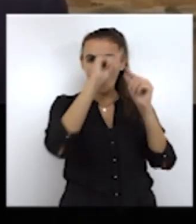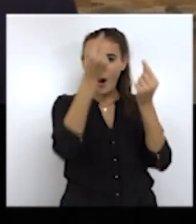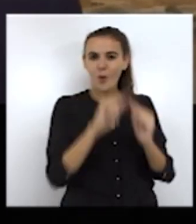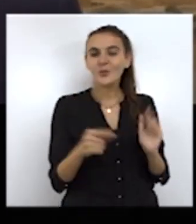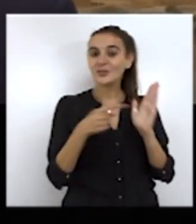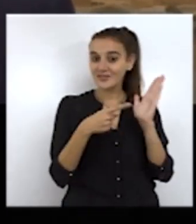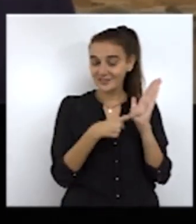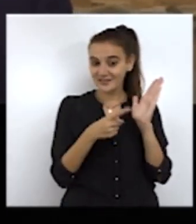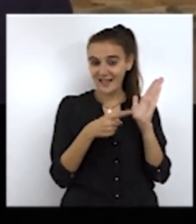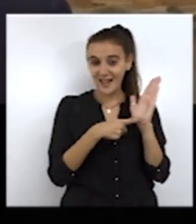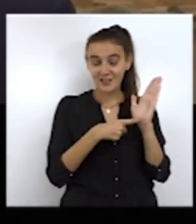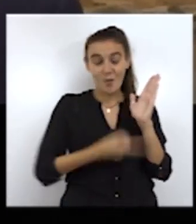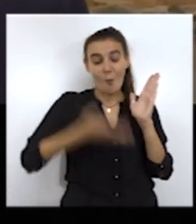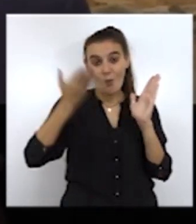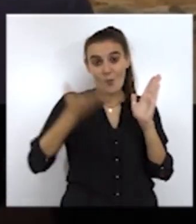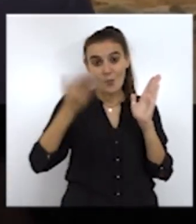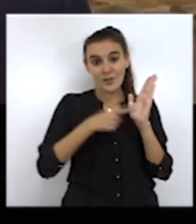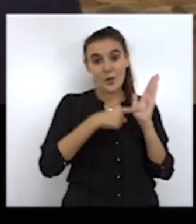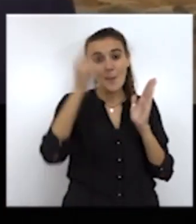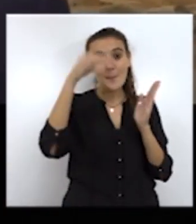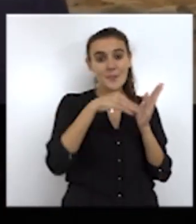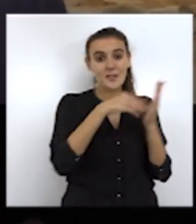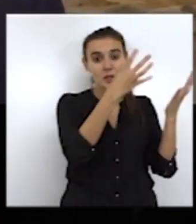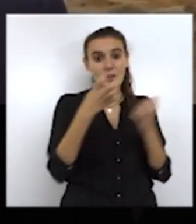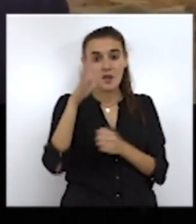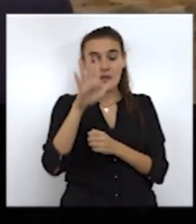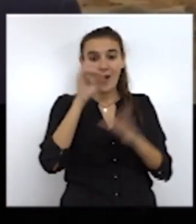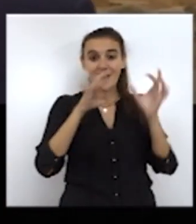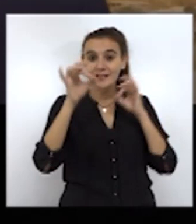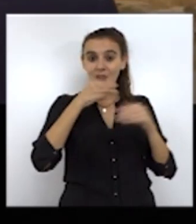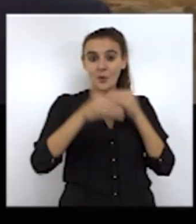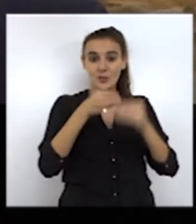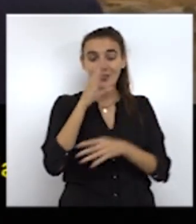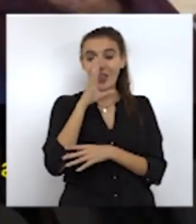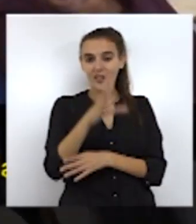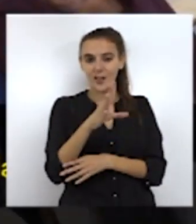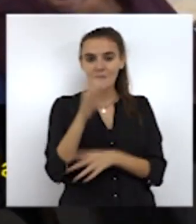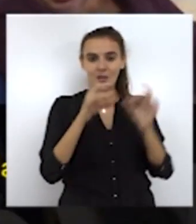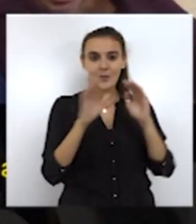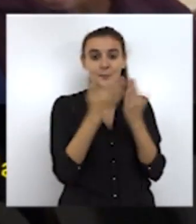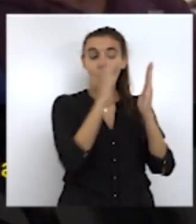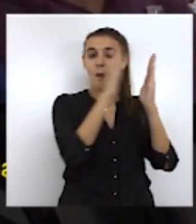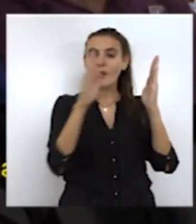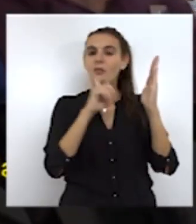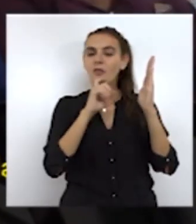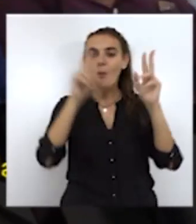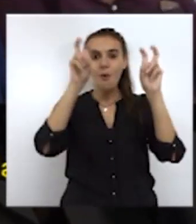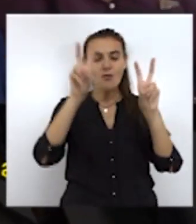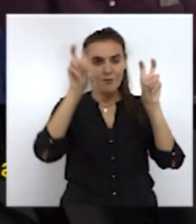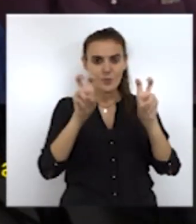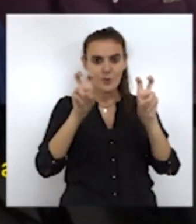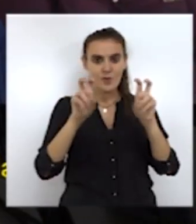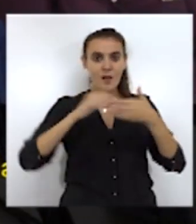dato que es bastante demoledor. Son 1.905 actividades las que se han realizado en estos cinco años. Una biblioteca que, además, ha innovado